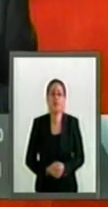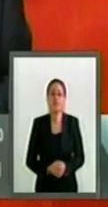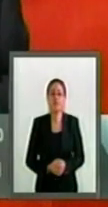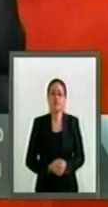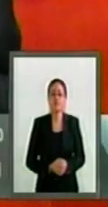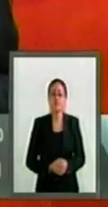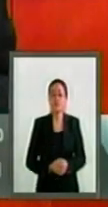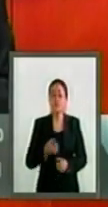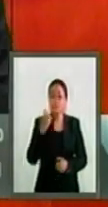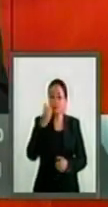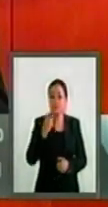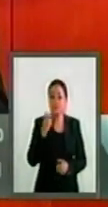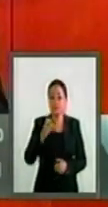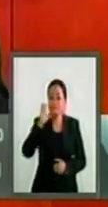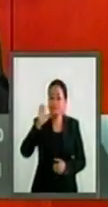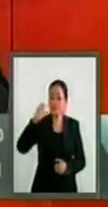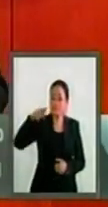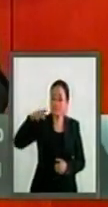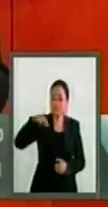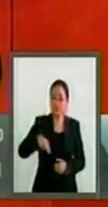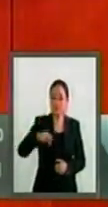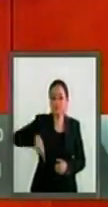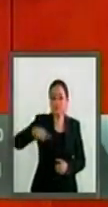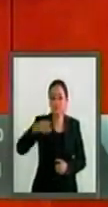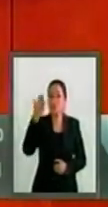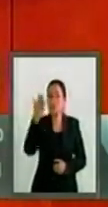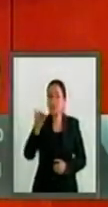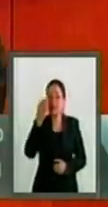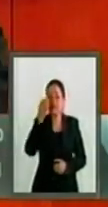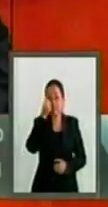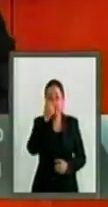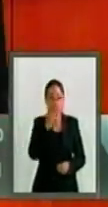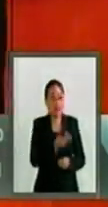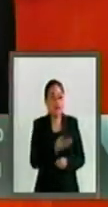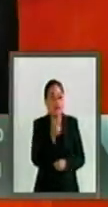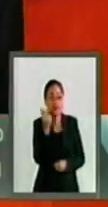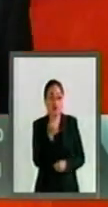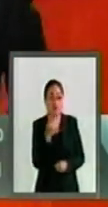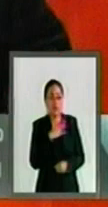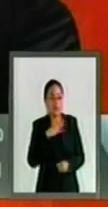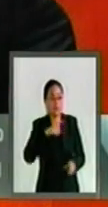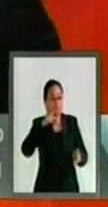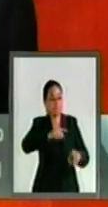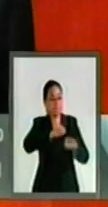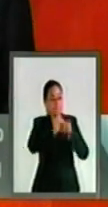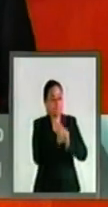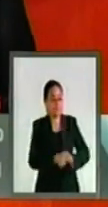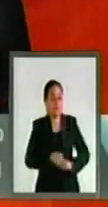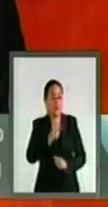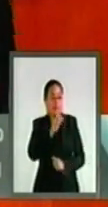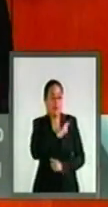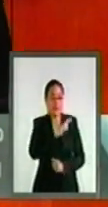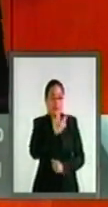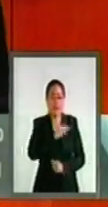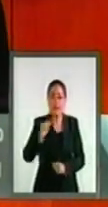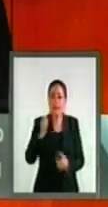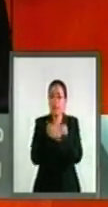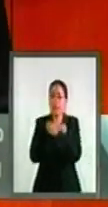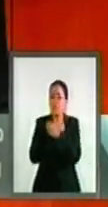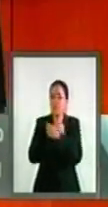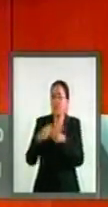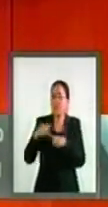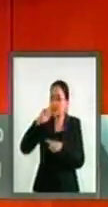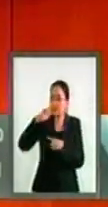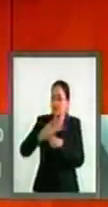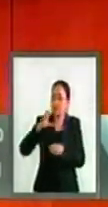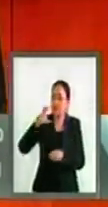intento de Peña Nieto y de usted, señor secretario, de imponer el proyecto privatizador de la OSDE ya